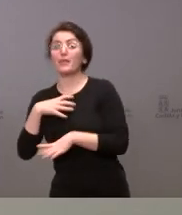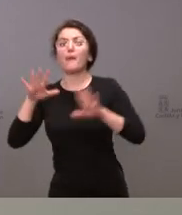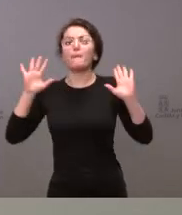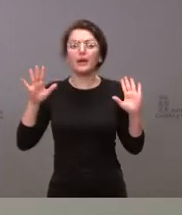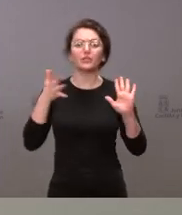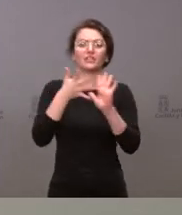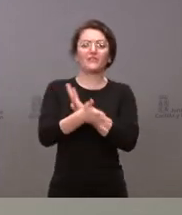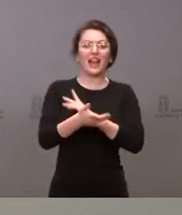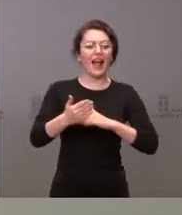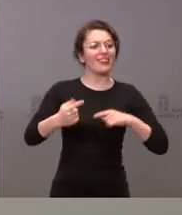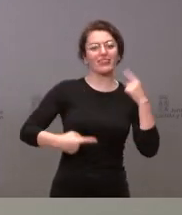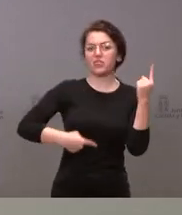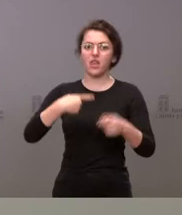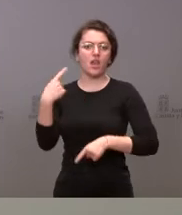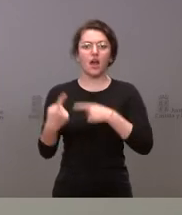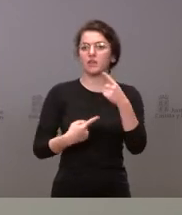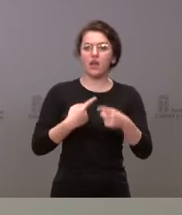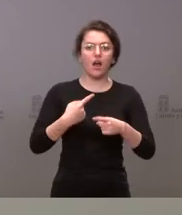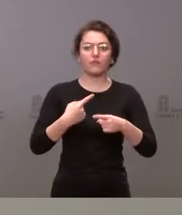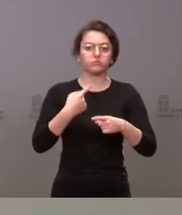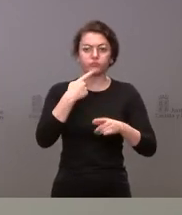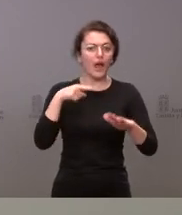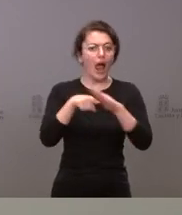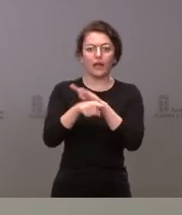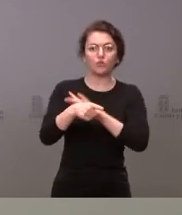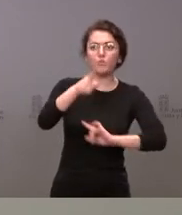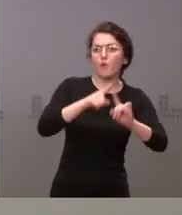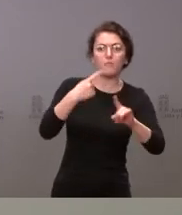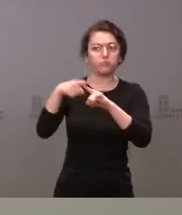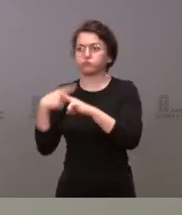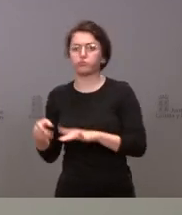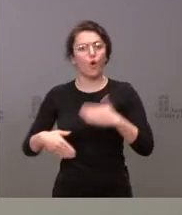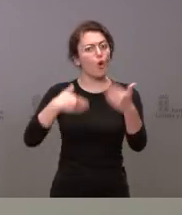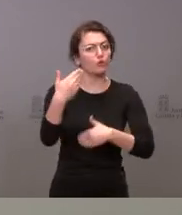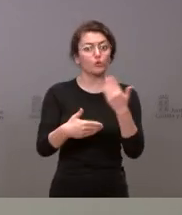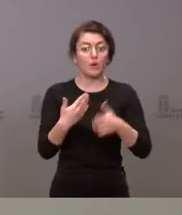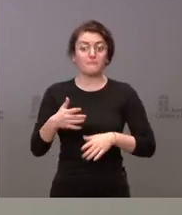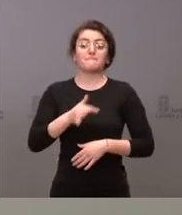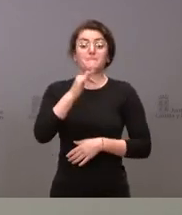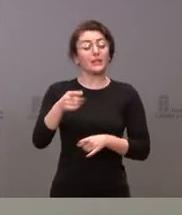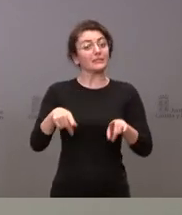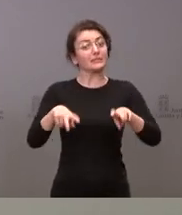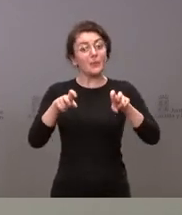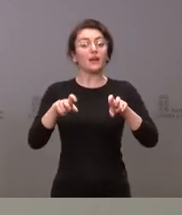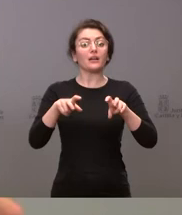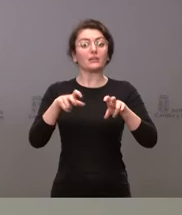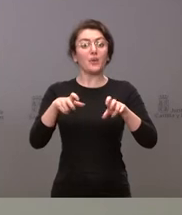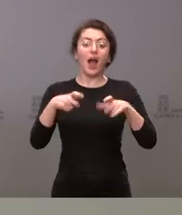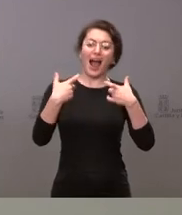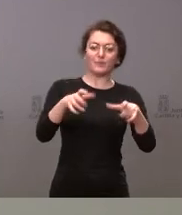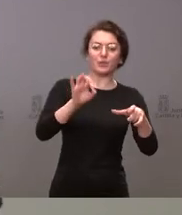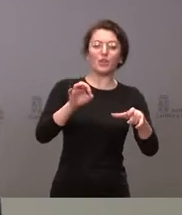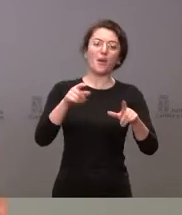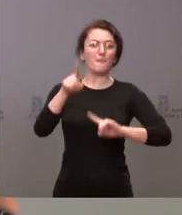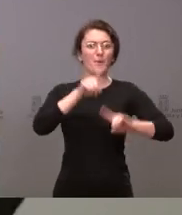día a día de los problemas cotidianos de las personas de Castilla y León y en este ámbito de los problemas cotidianos es lo que le vengo a usted señalando